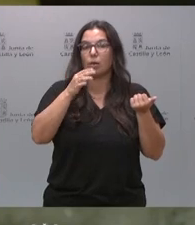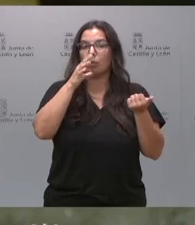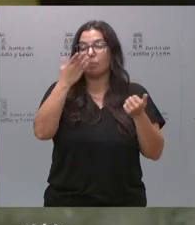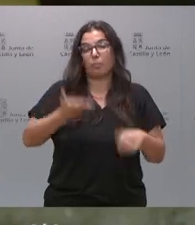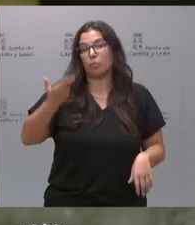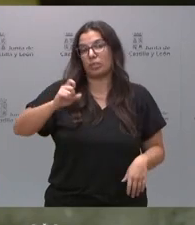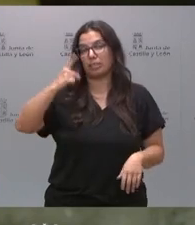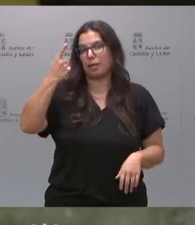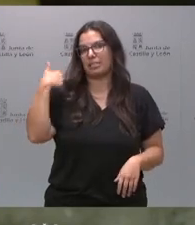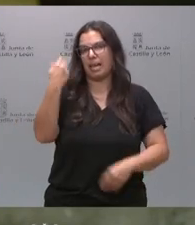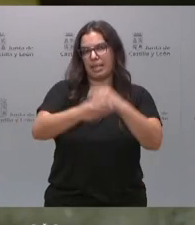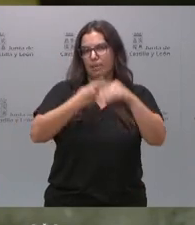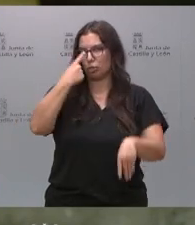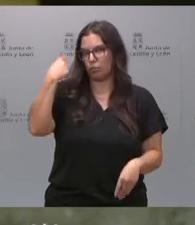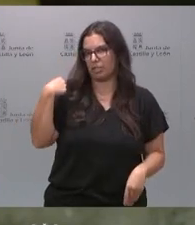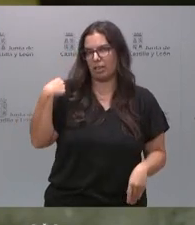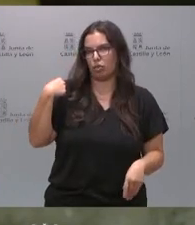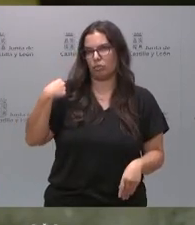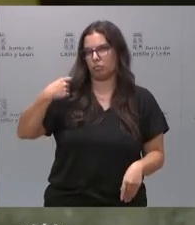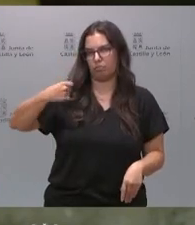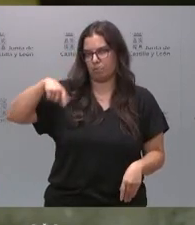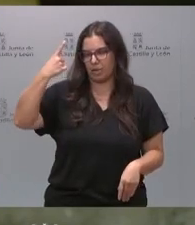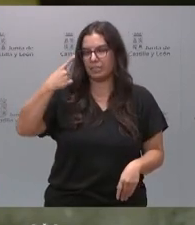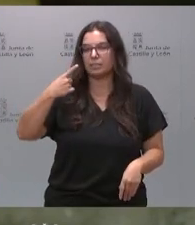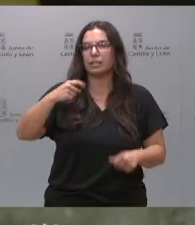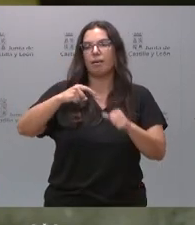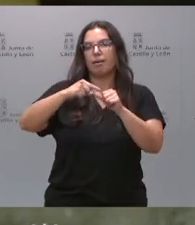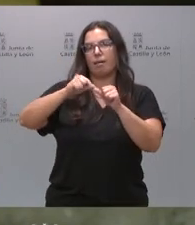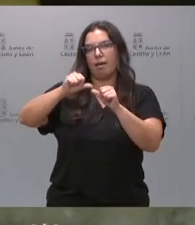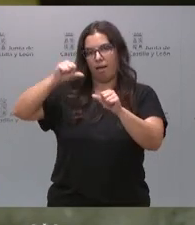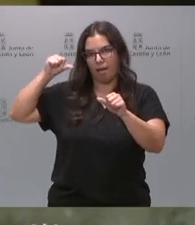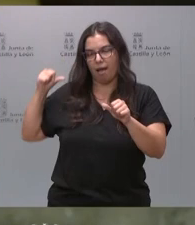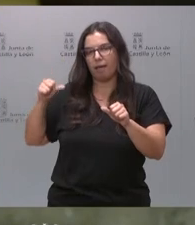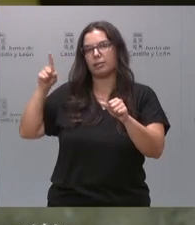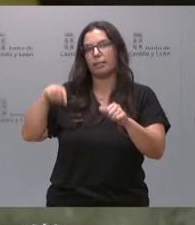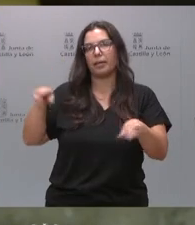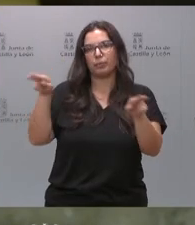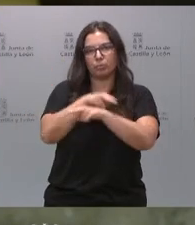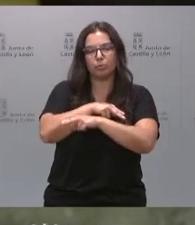importante lo hicimos el año pasado. También en los años anteriores la supresión